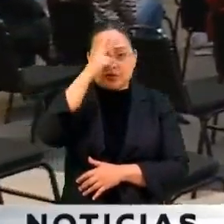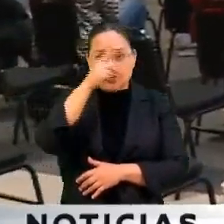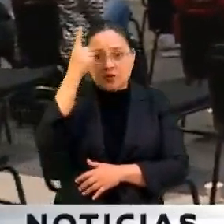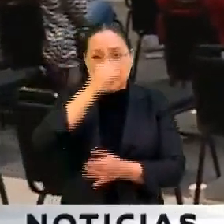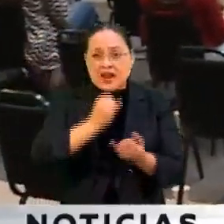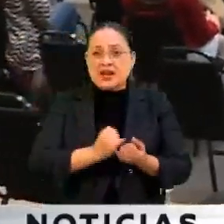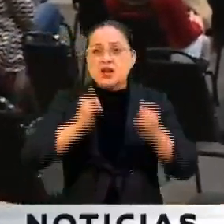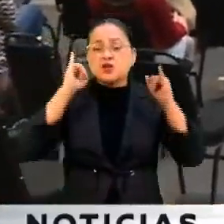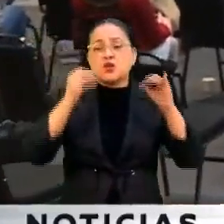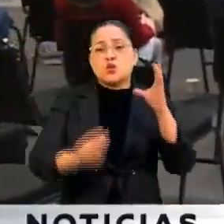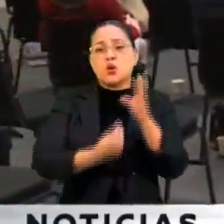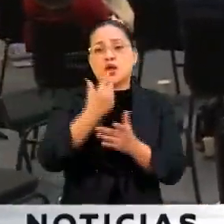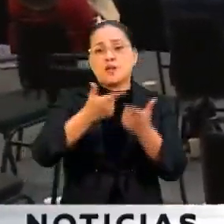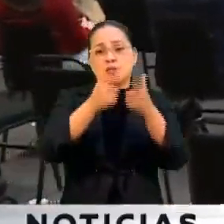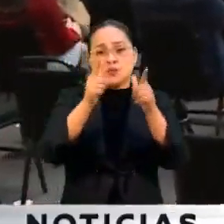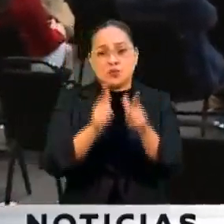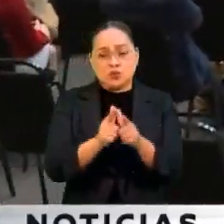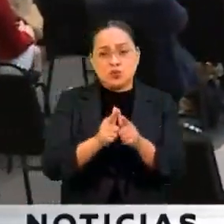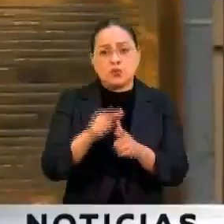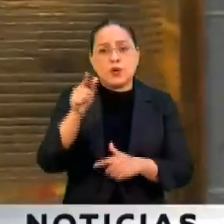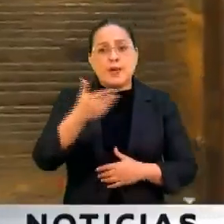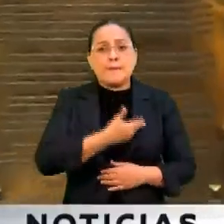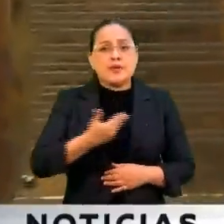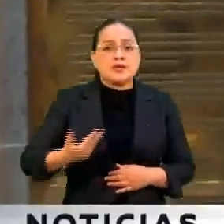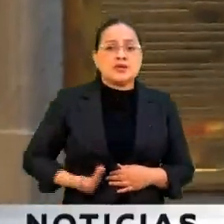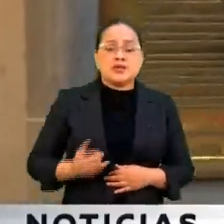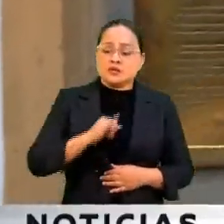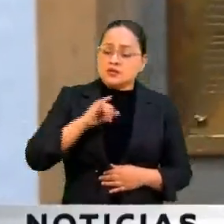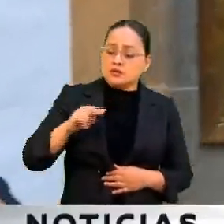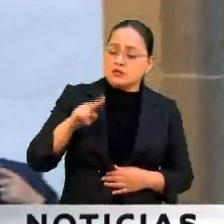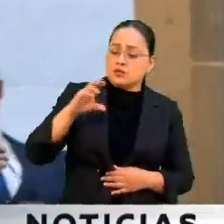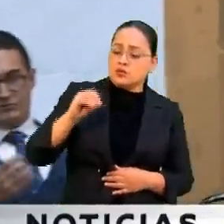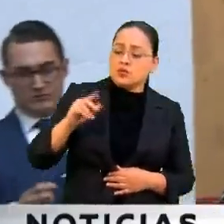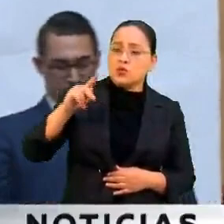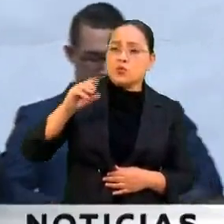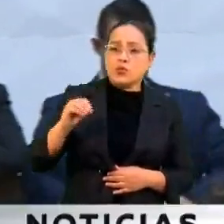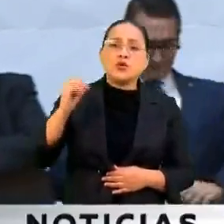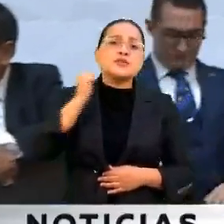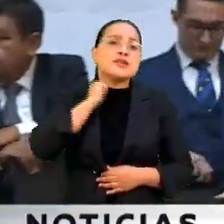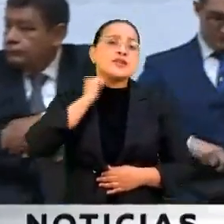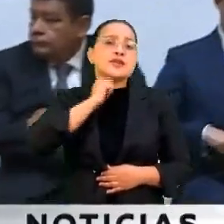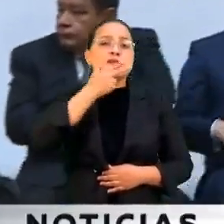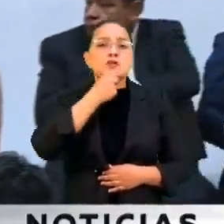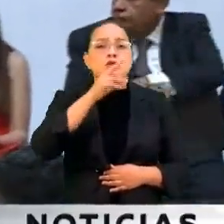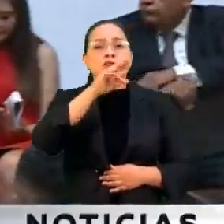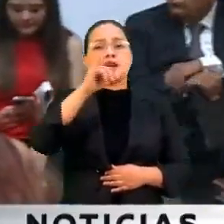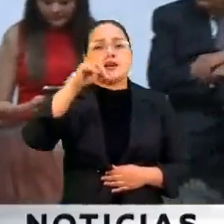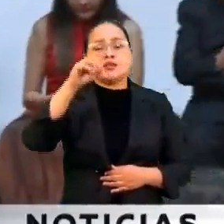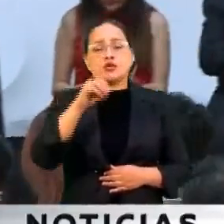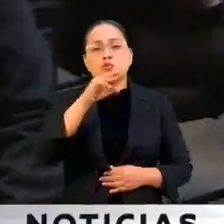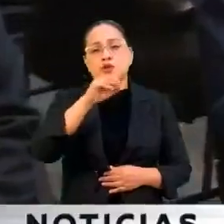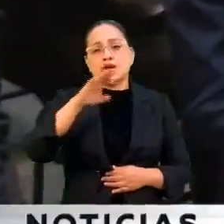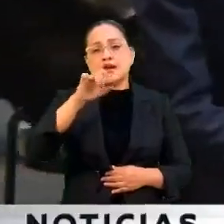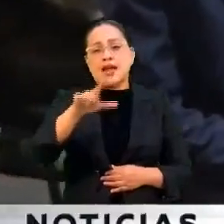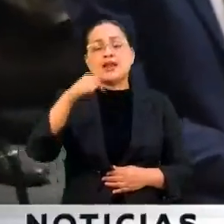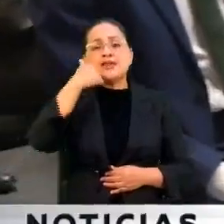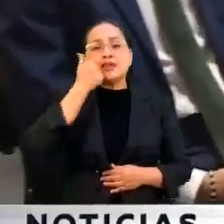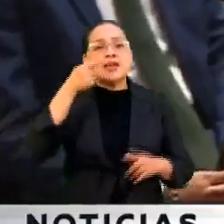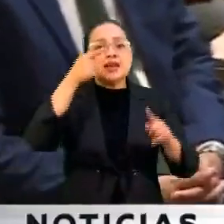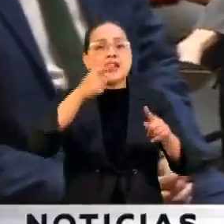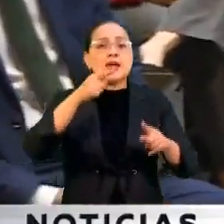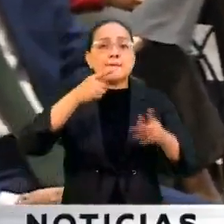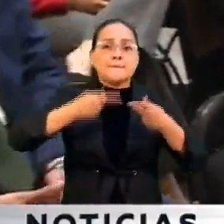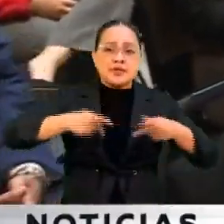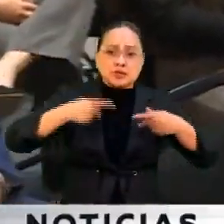de esta nueva generación. El presidente de la Junta de Coordinación Política, el senador Ricardo Monreal Ávila, destacó que lo que se busca es que las y los